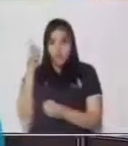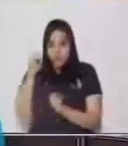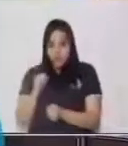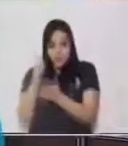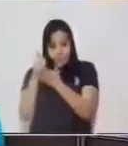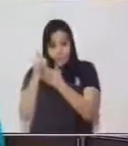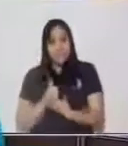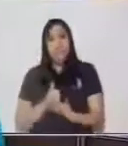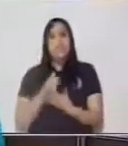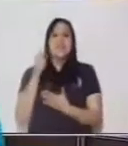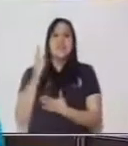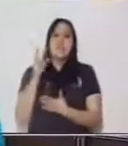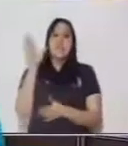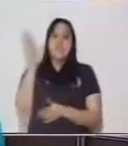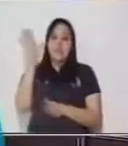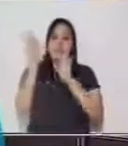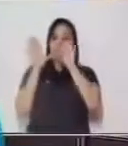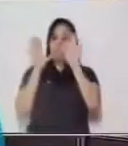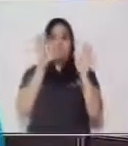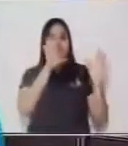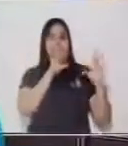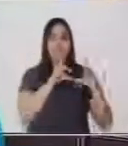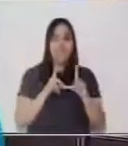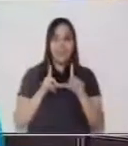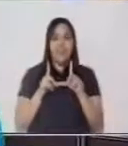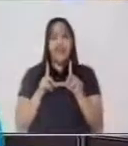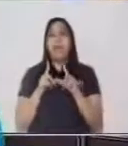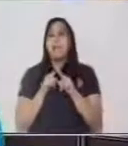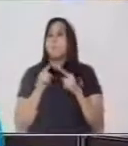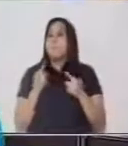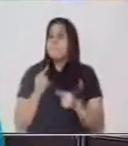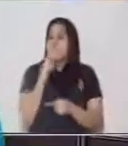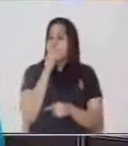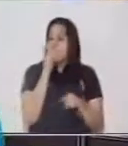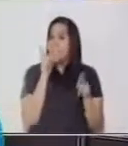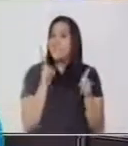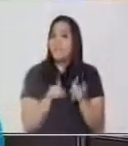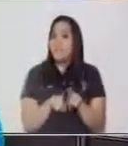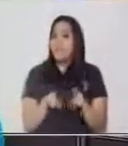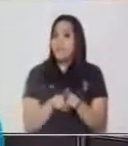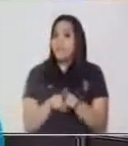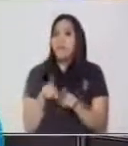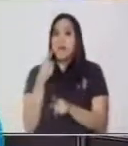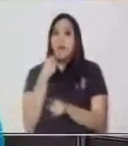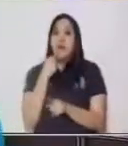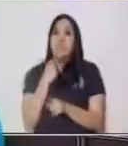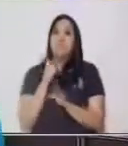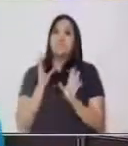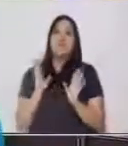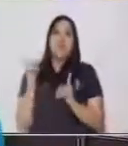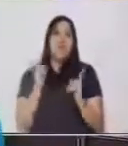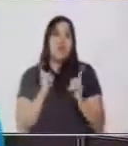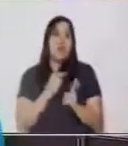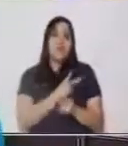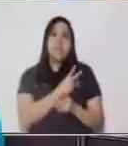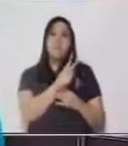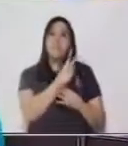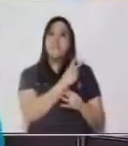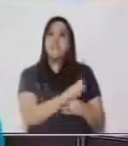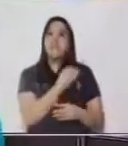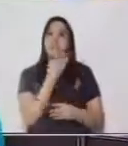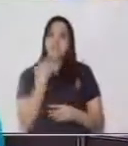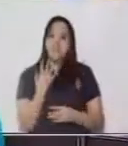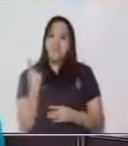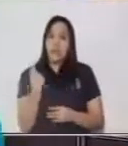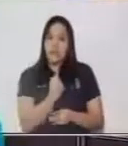a colocarlo en la tabla. Pero también debemos indicar cuál es el valor relativo de cada uno